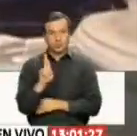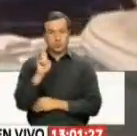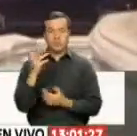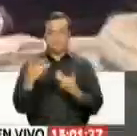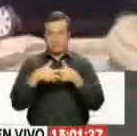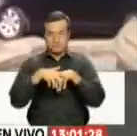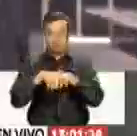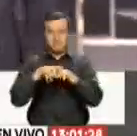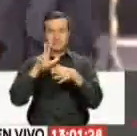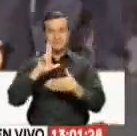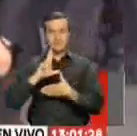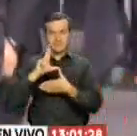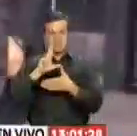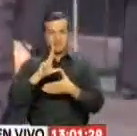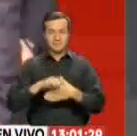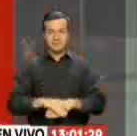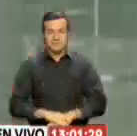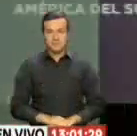América Latina.